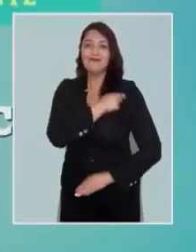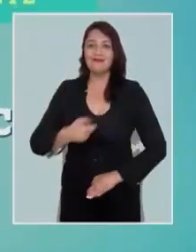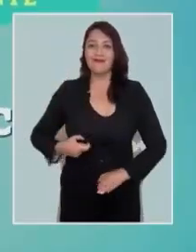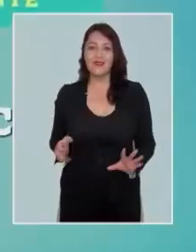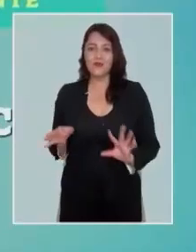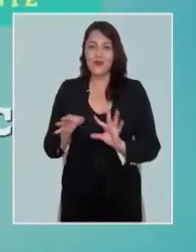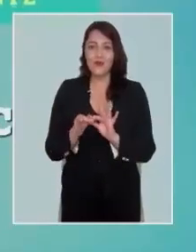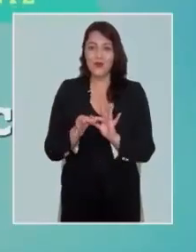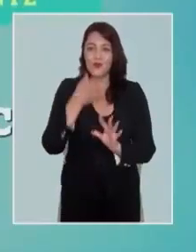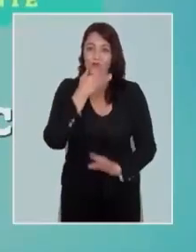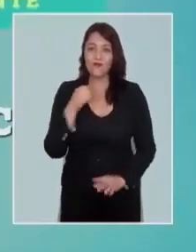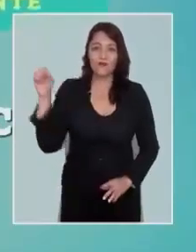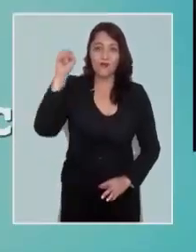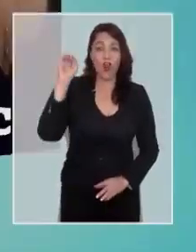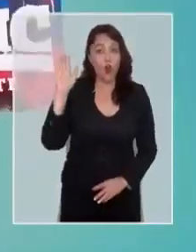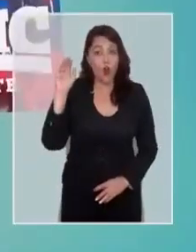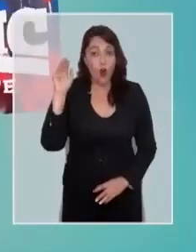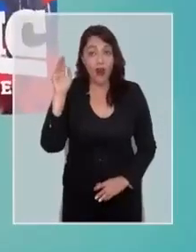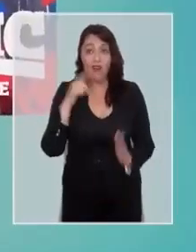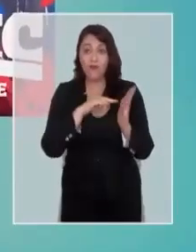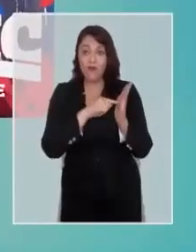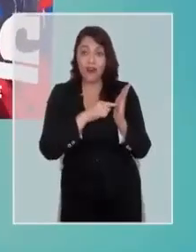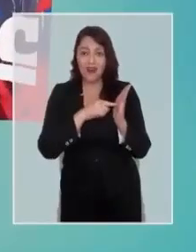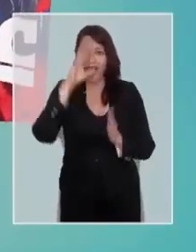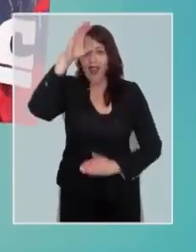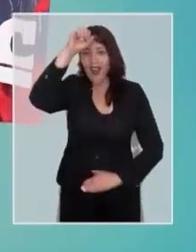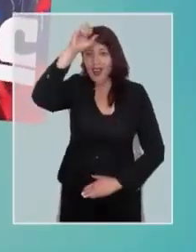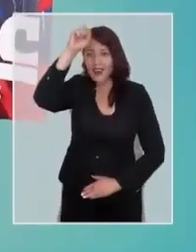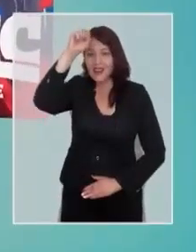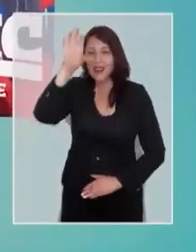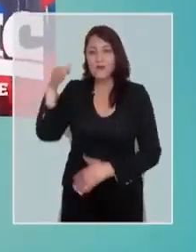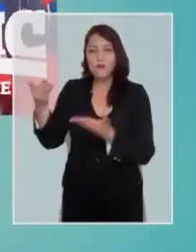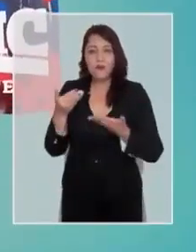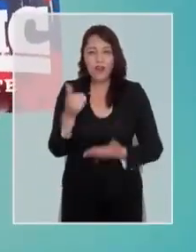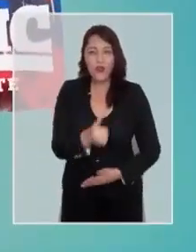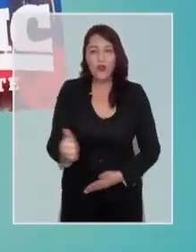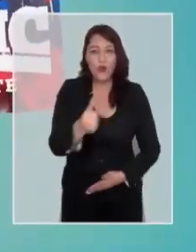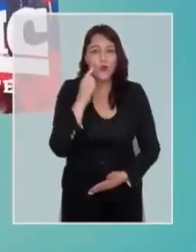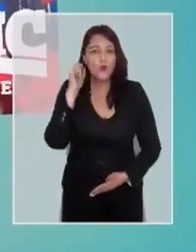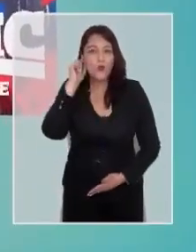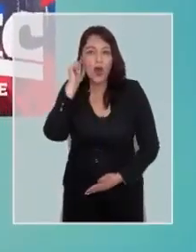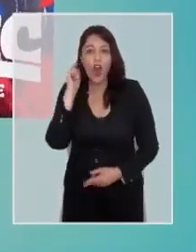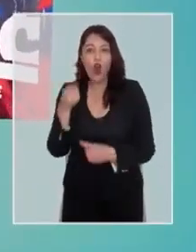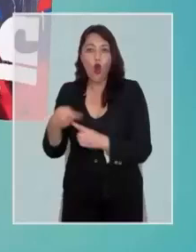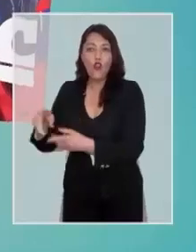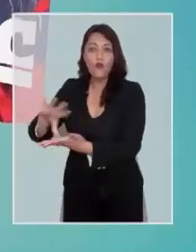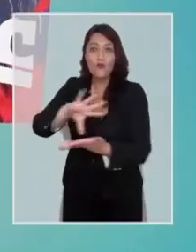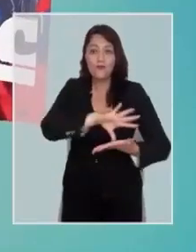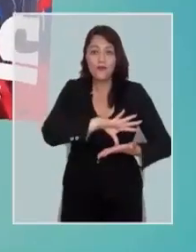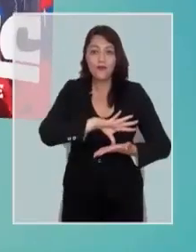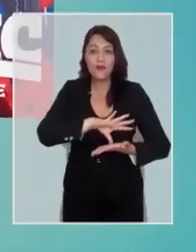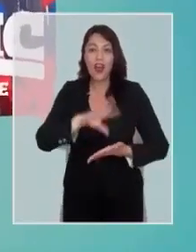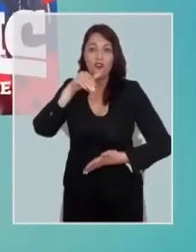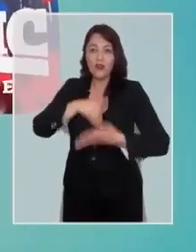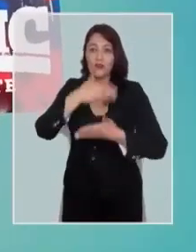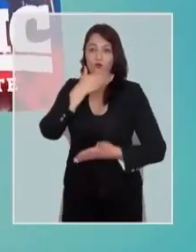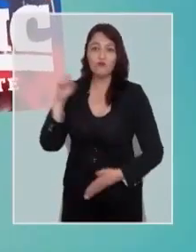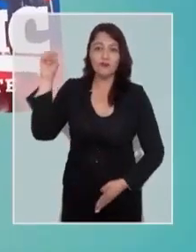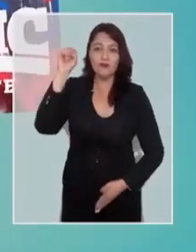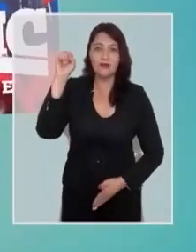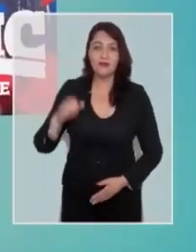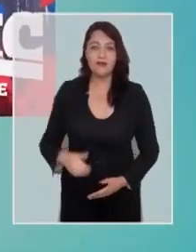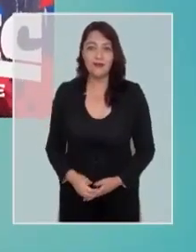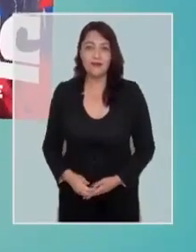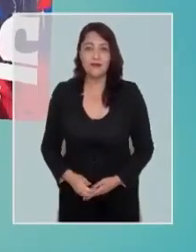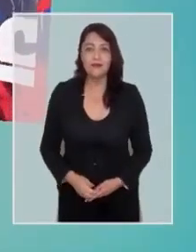presidencial y con todo me uno con Boric. Hola, desde Buenos Aires, Argentina, invito a todas las chilenas y chilenos en el extranjero